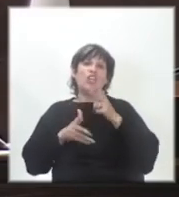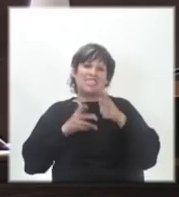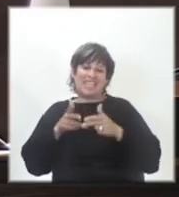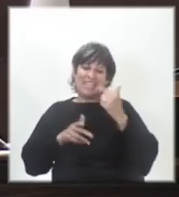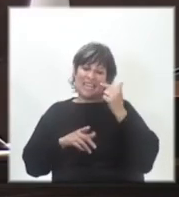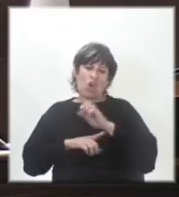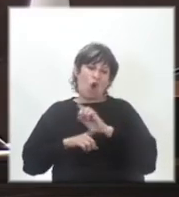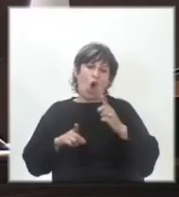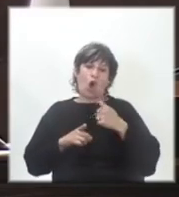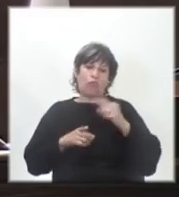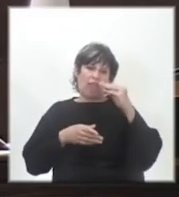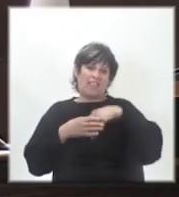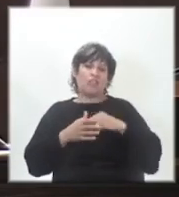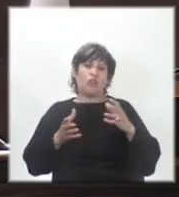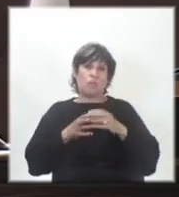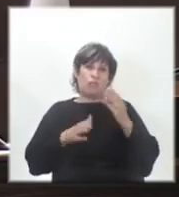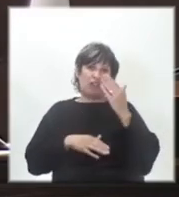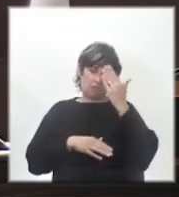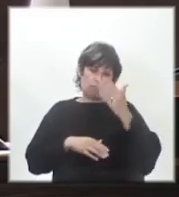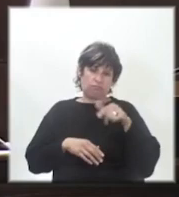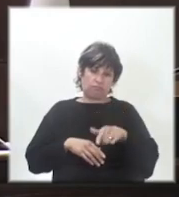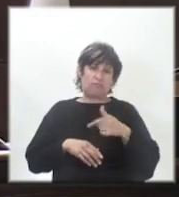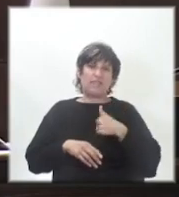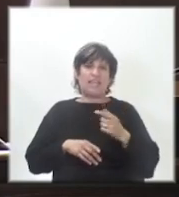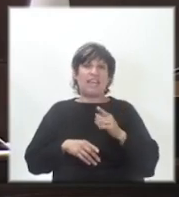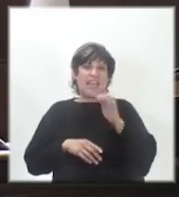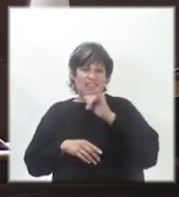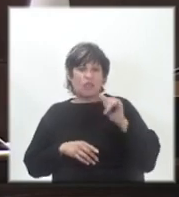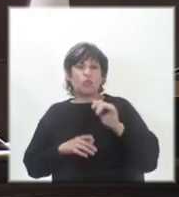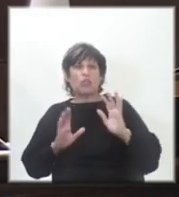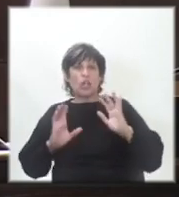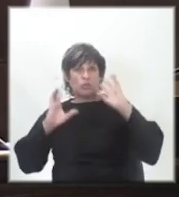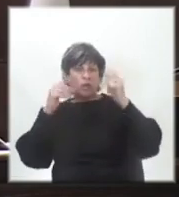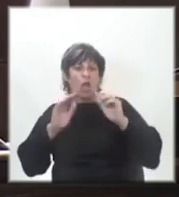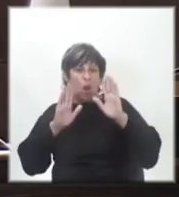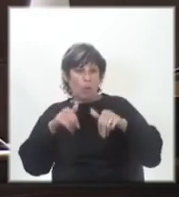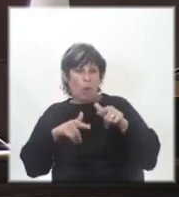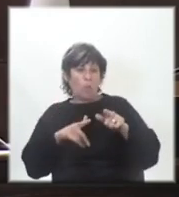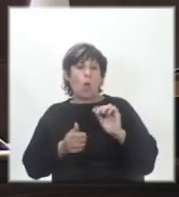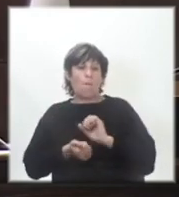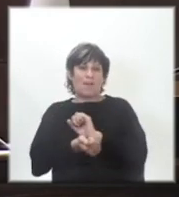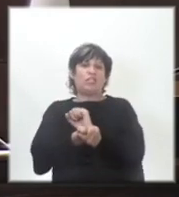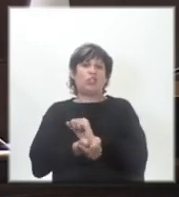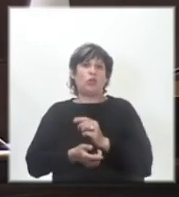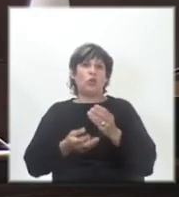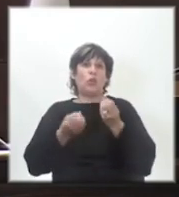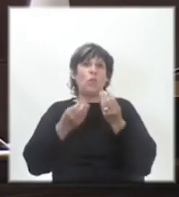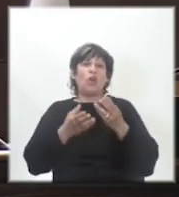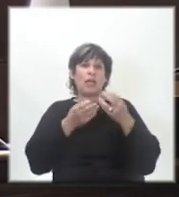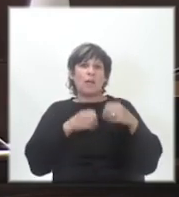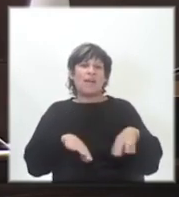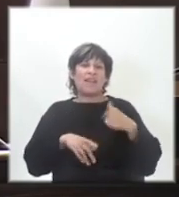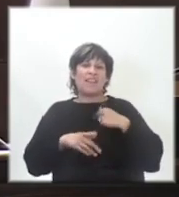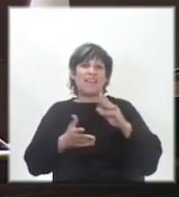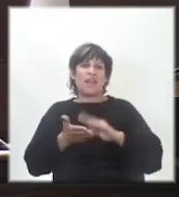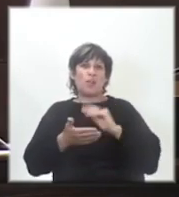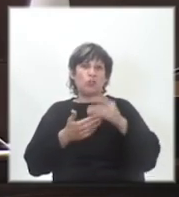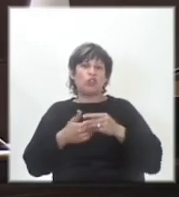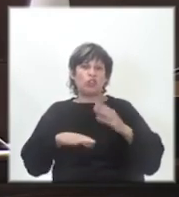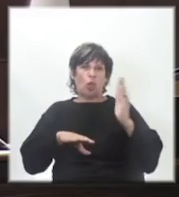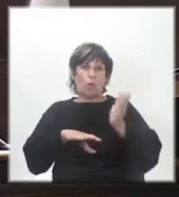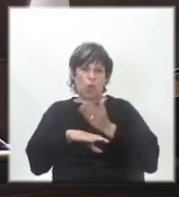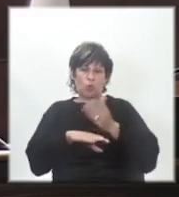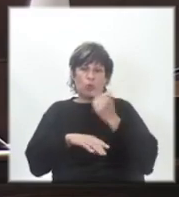embargo, denuncia que hubo una huelga de los propios presos porque perdían los proyectos productivos.